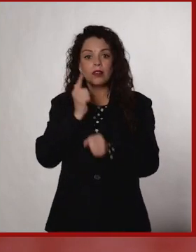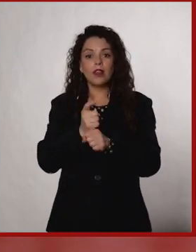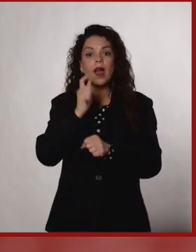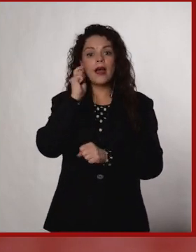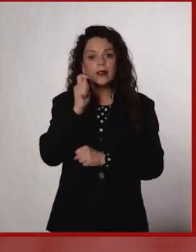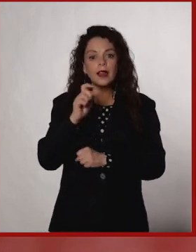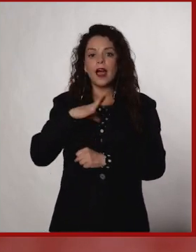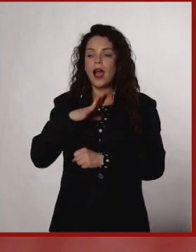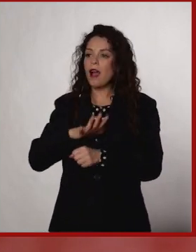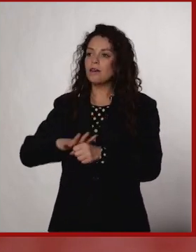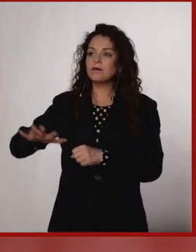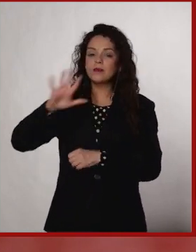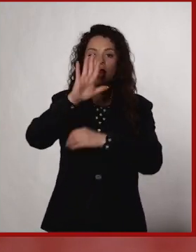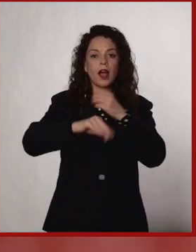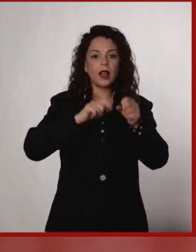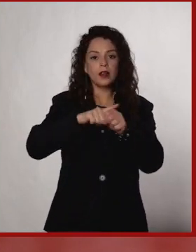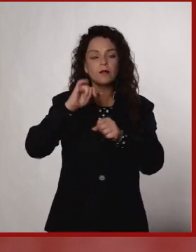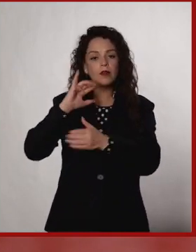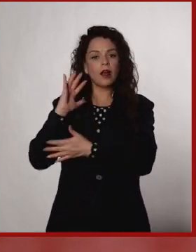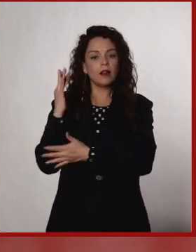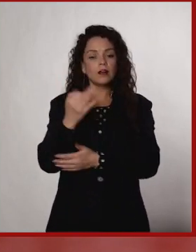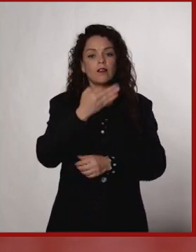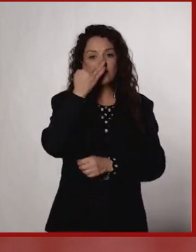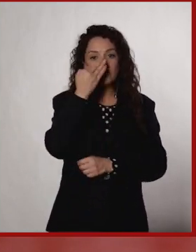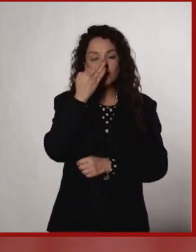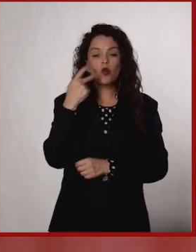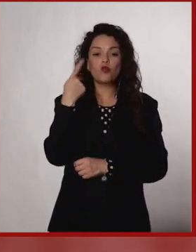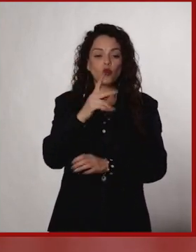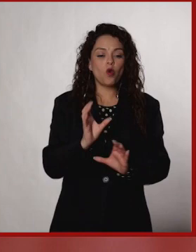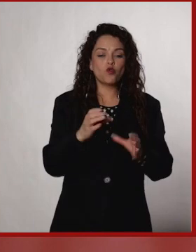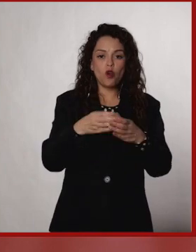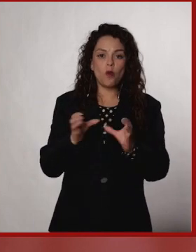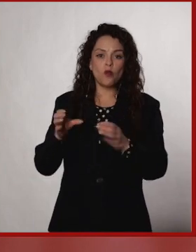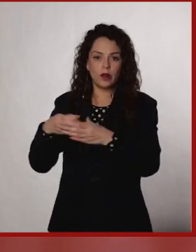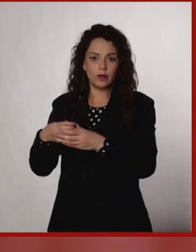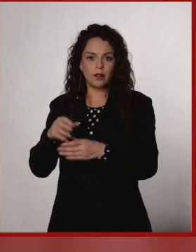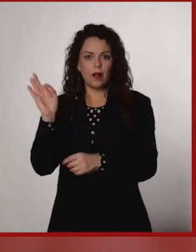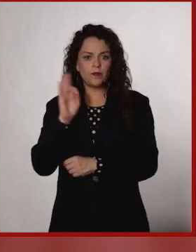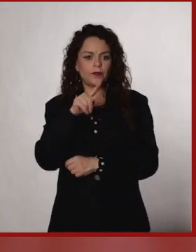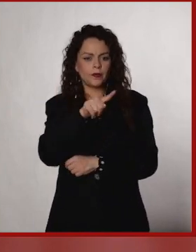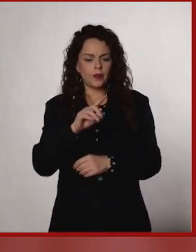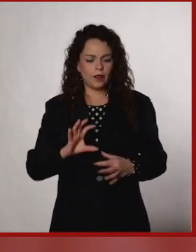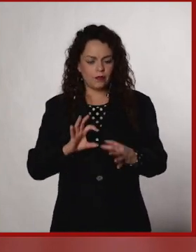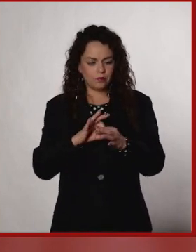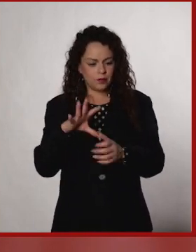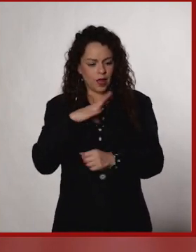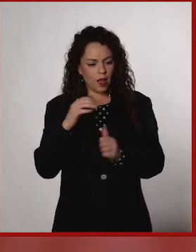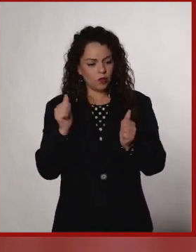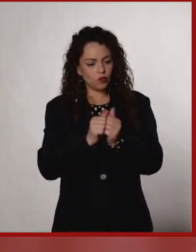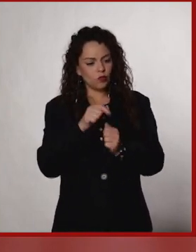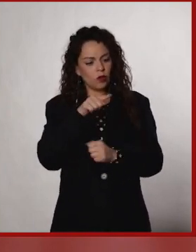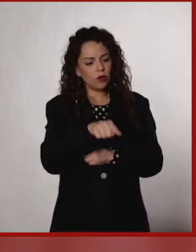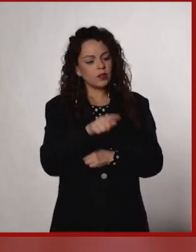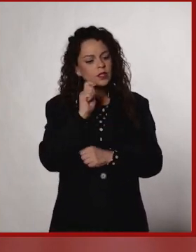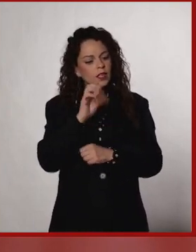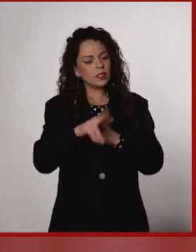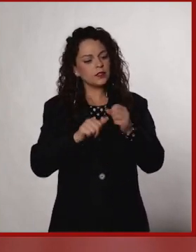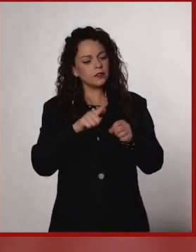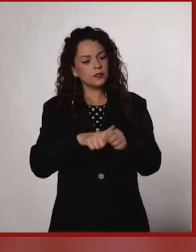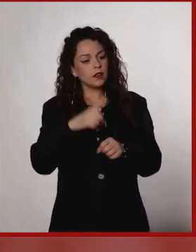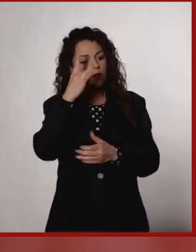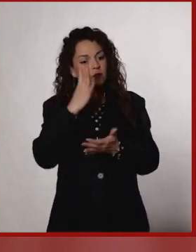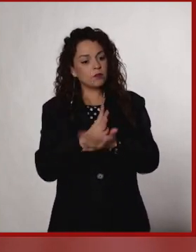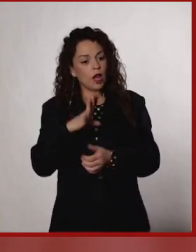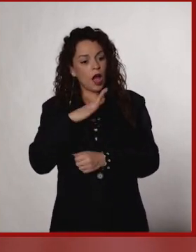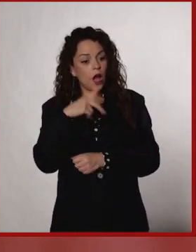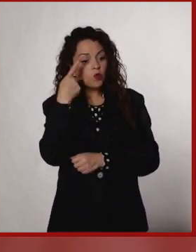comportamiento de la flora y la fauna de nuestras comunidades. ¿Quién quita y conviven con alguna especie endémica que solo